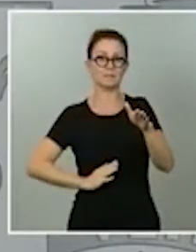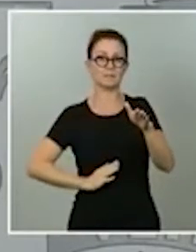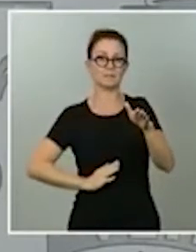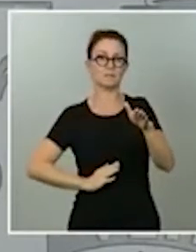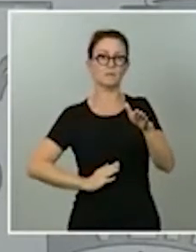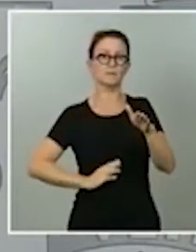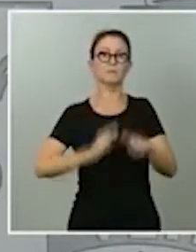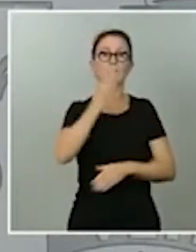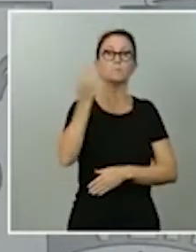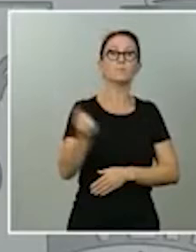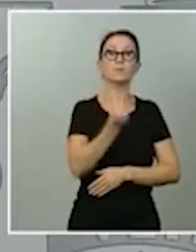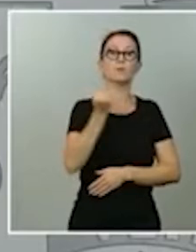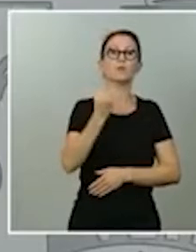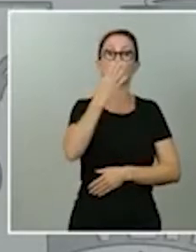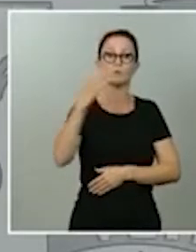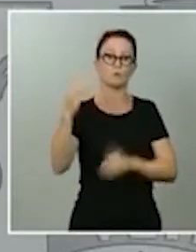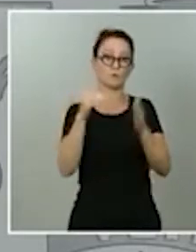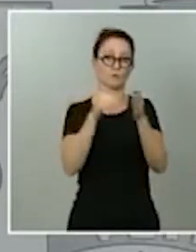trabajadoras